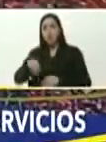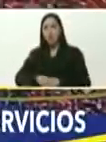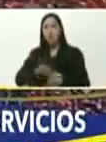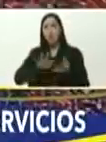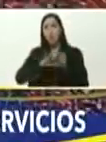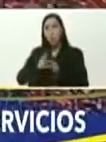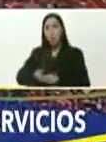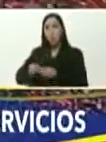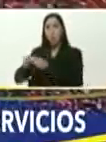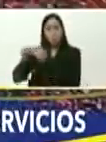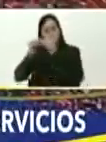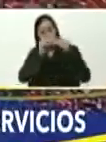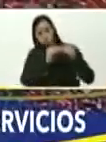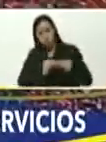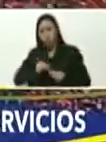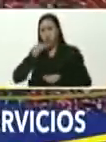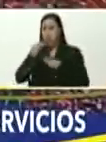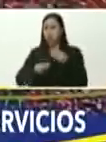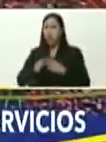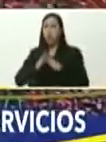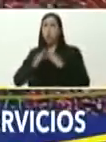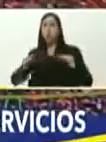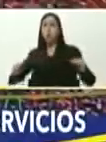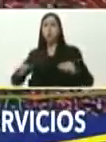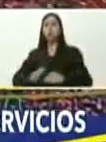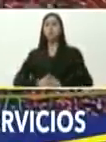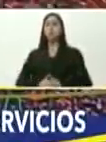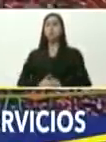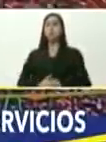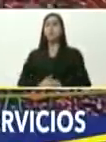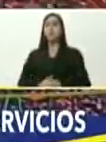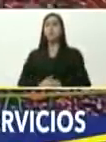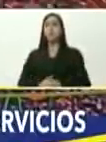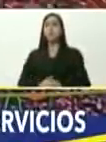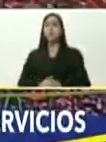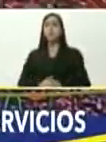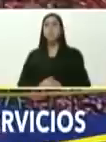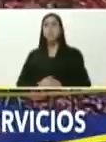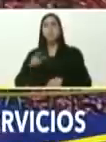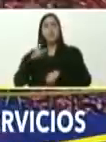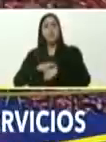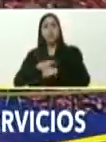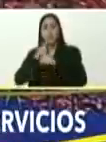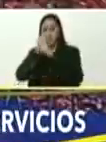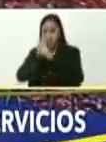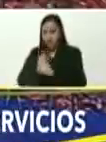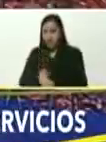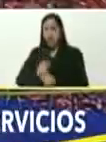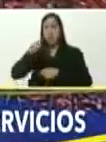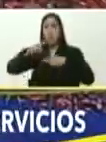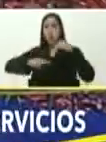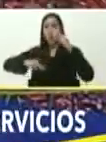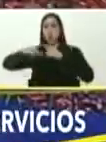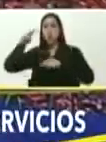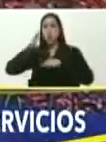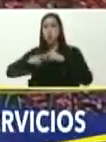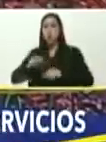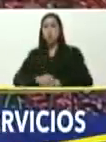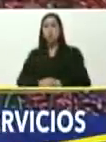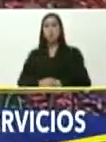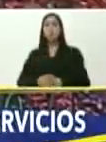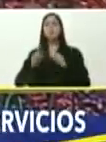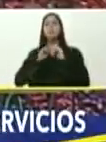tricolor, recomponiendo, y arreglando, todos los barrios, del país, viene una nueva etapa, de construcción, de las